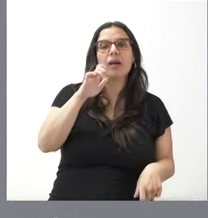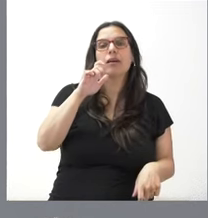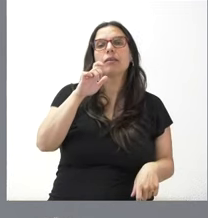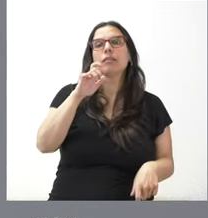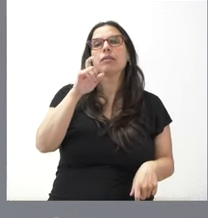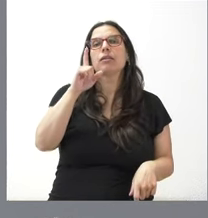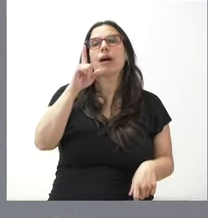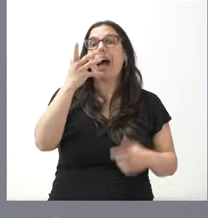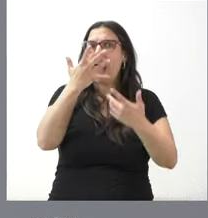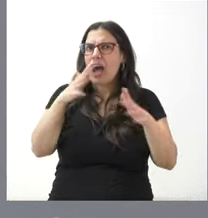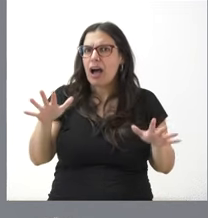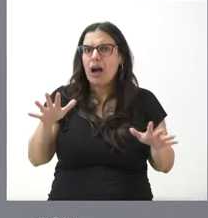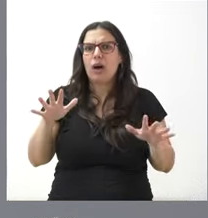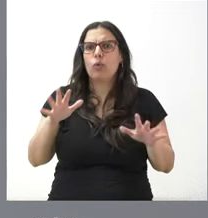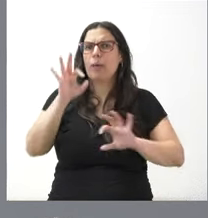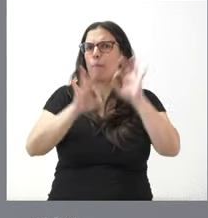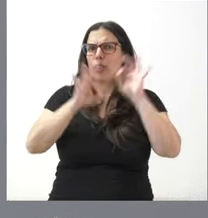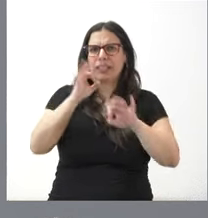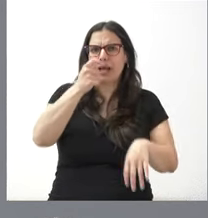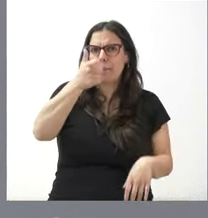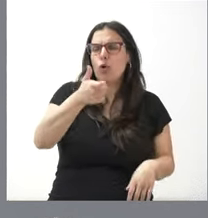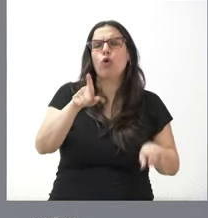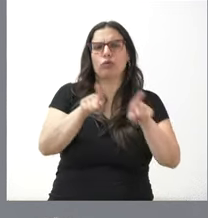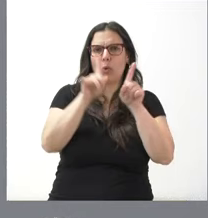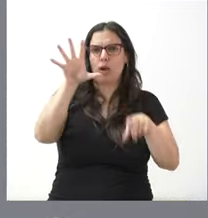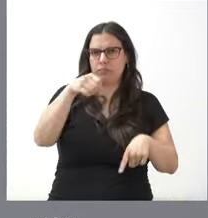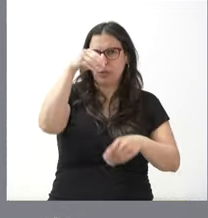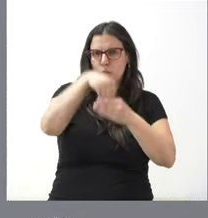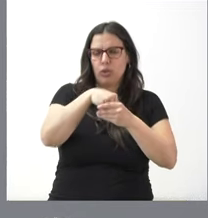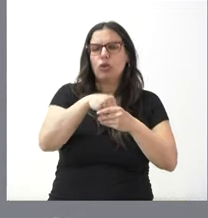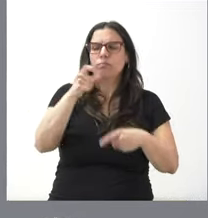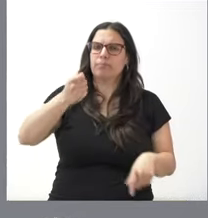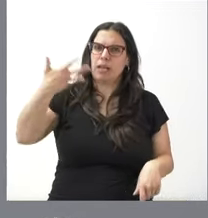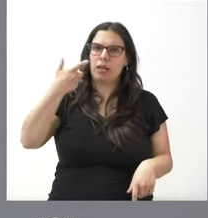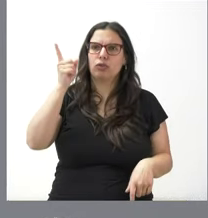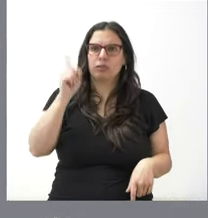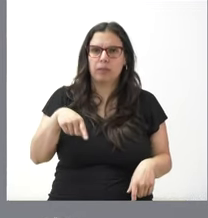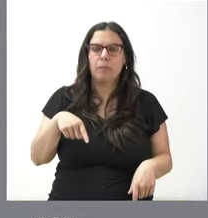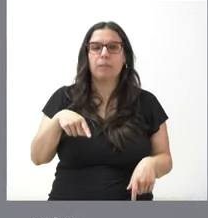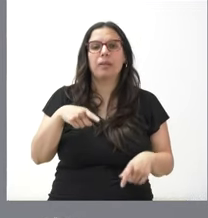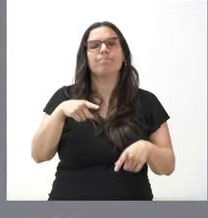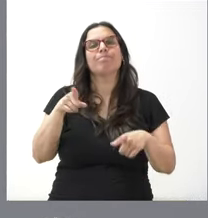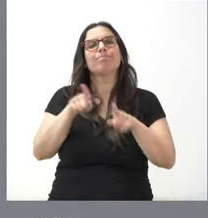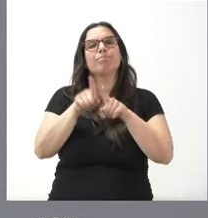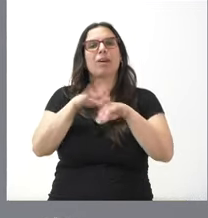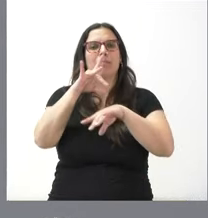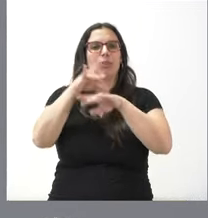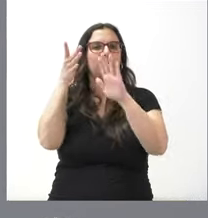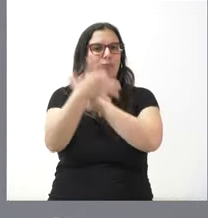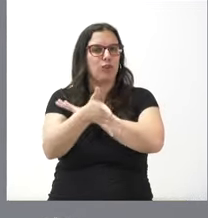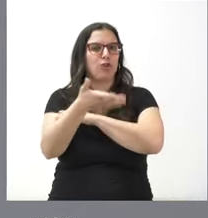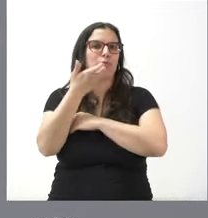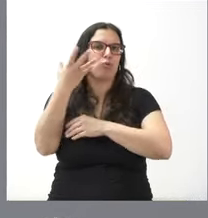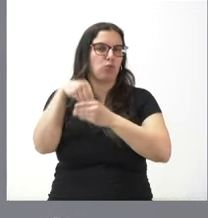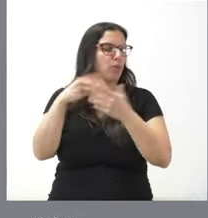pacientes por cada 10.000 habitantes y que tienen un coste elevado. Son medicamentos también biológicos para atender a pacientes crónicos. Tienen